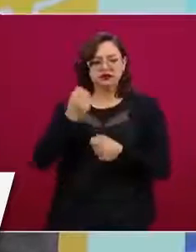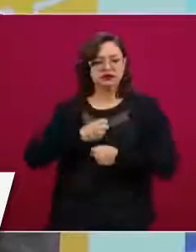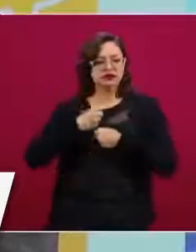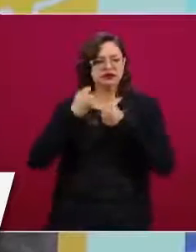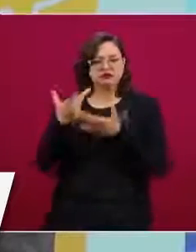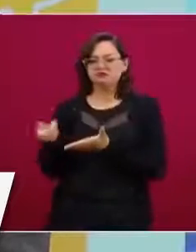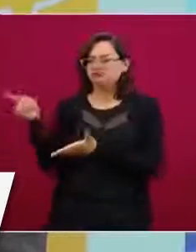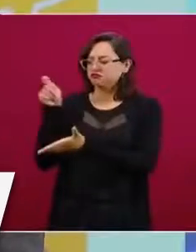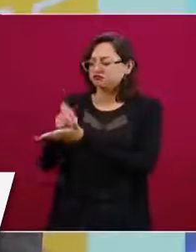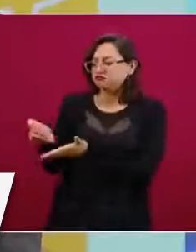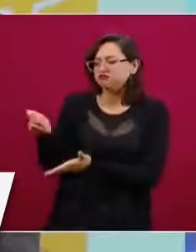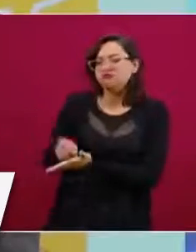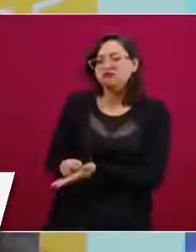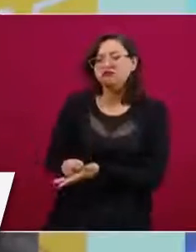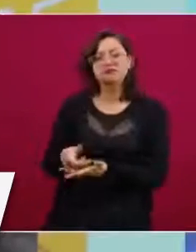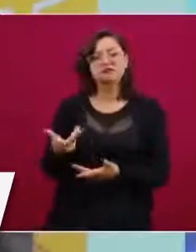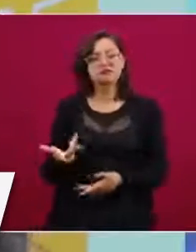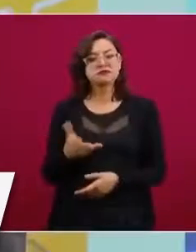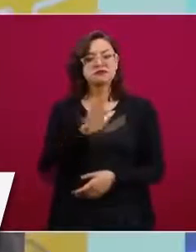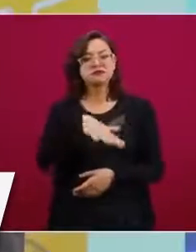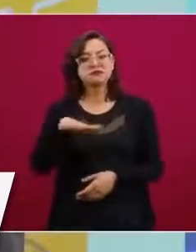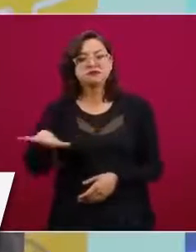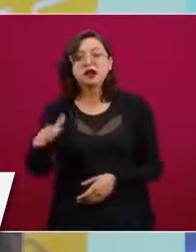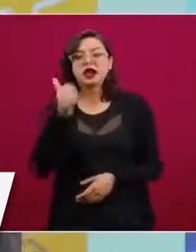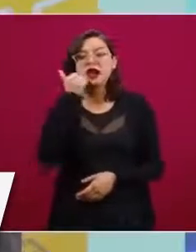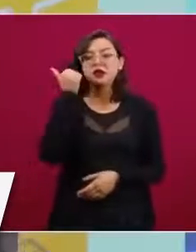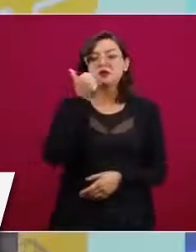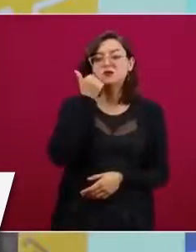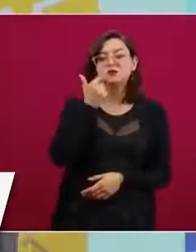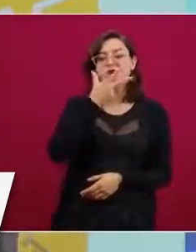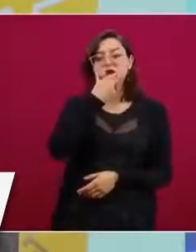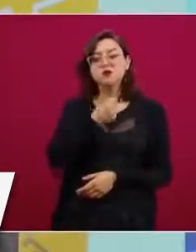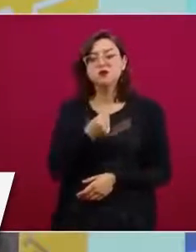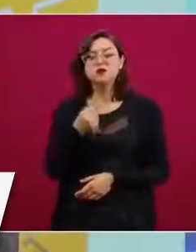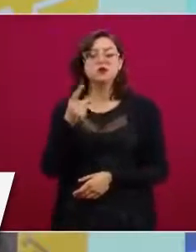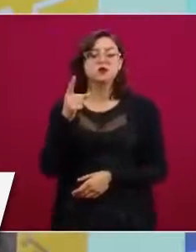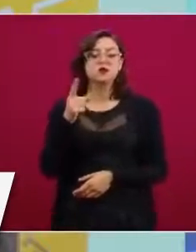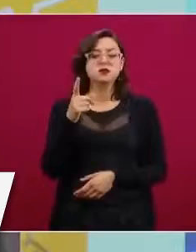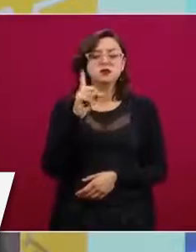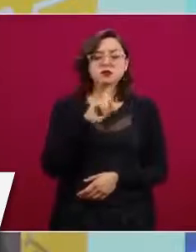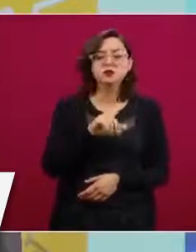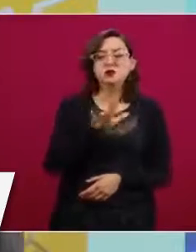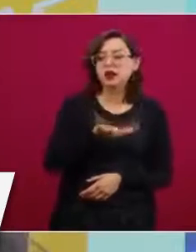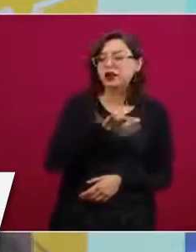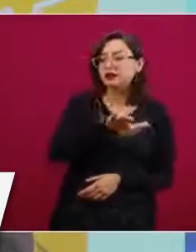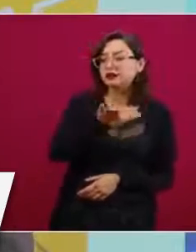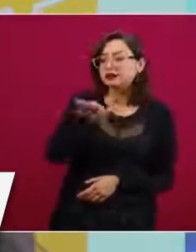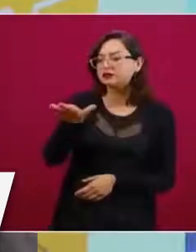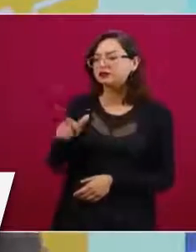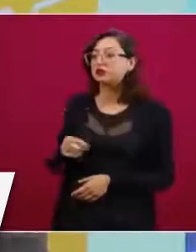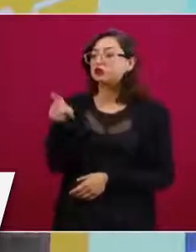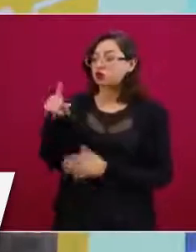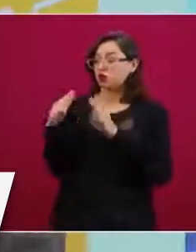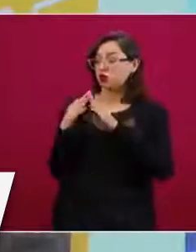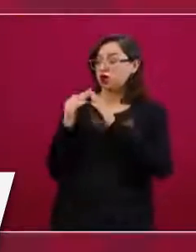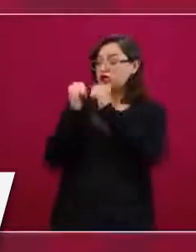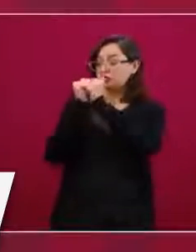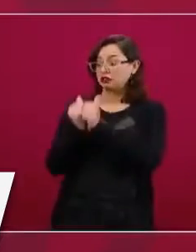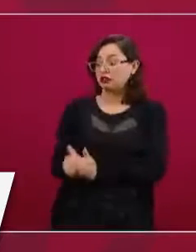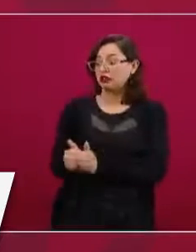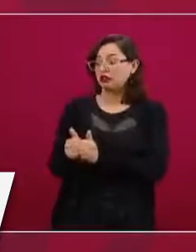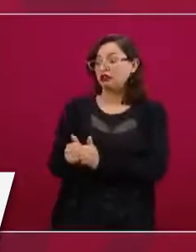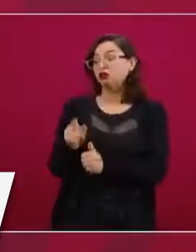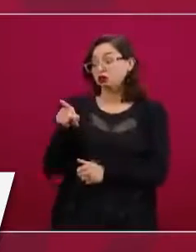Pregunto a nuestros alumnos, ¿alguna vez pensaste que te iban a pedir que voluntariamente te encerraras en tu casa por